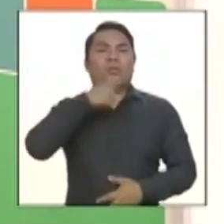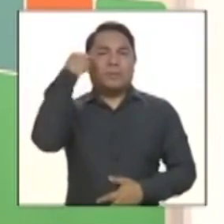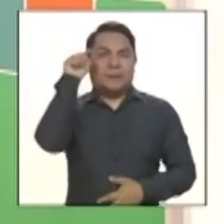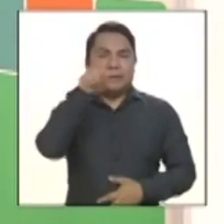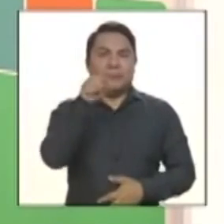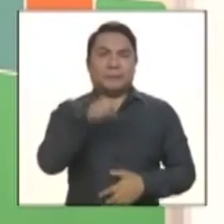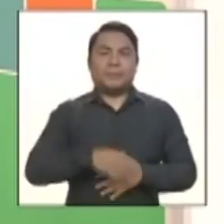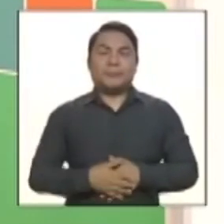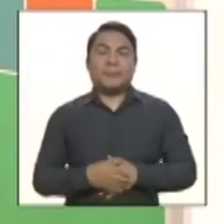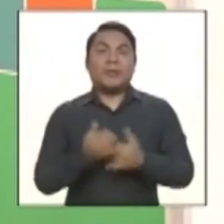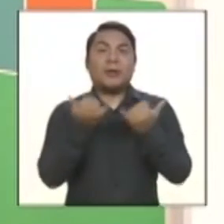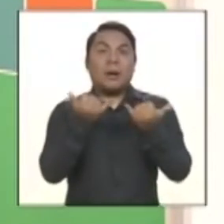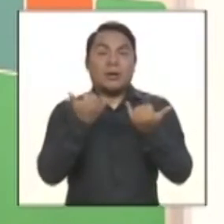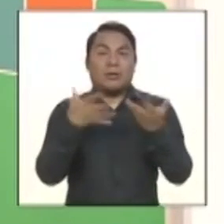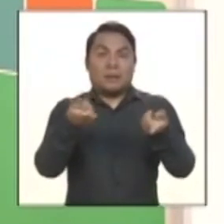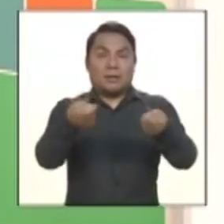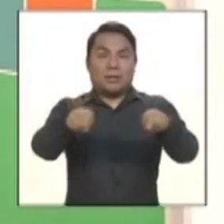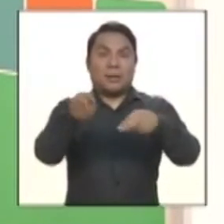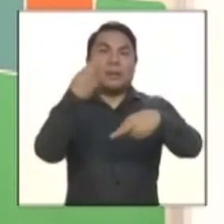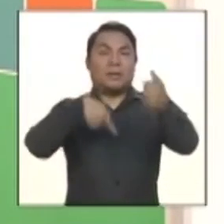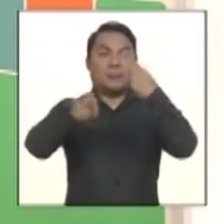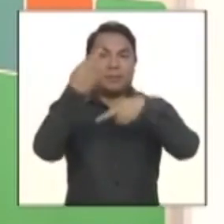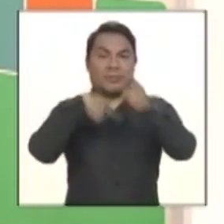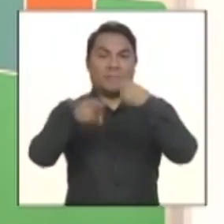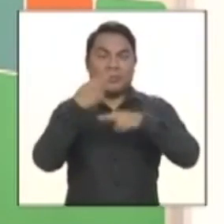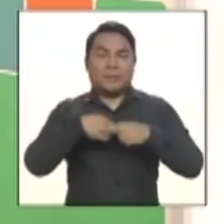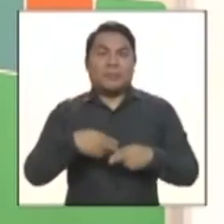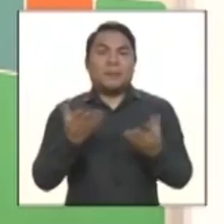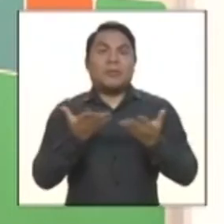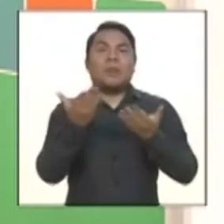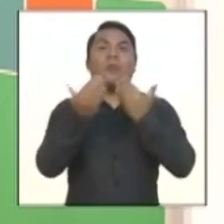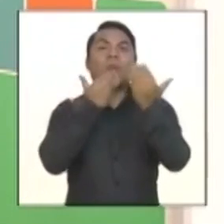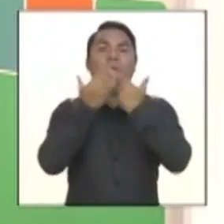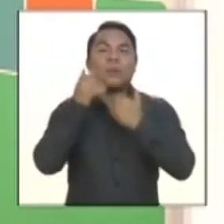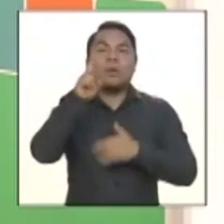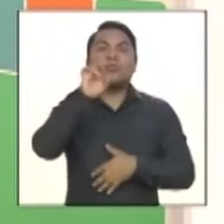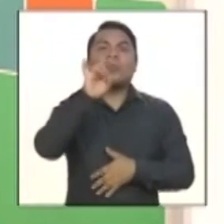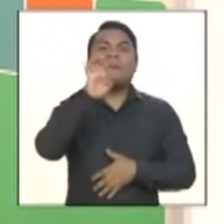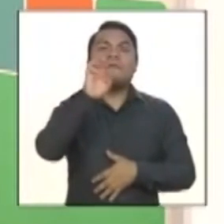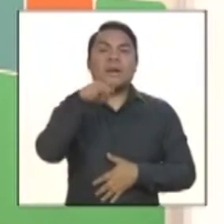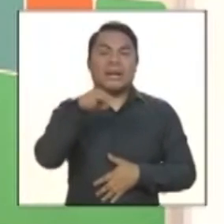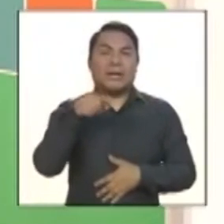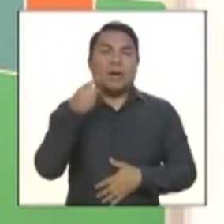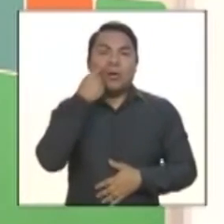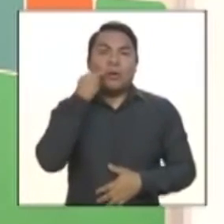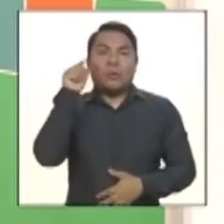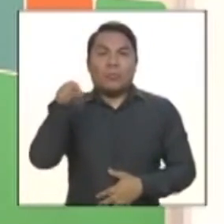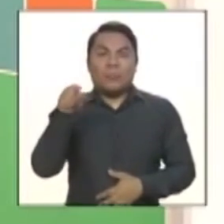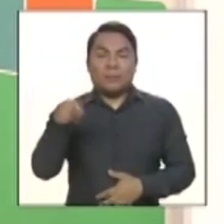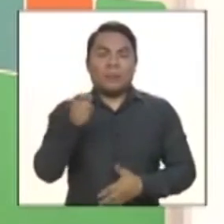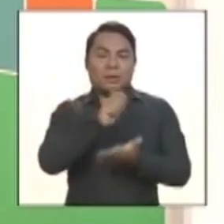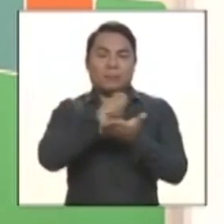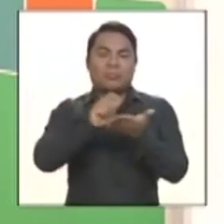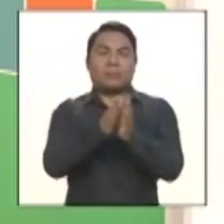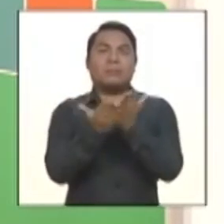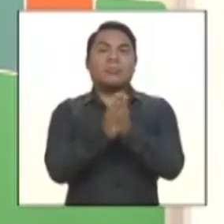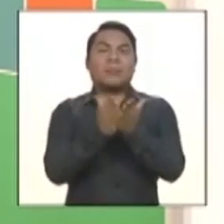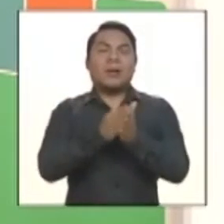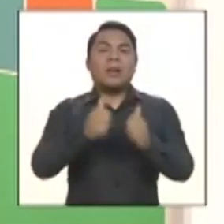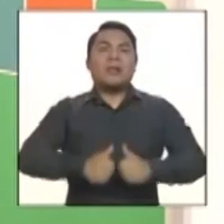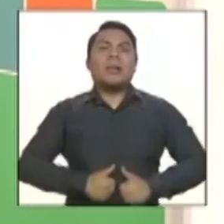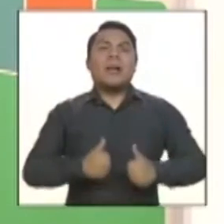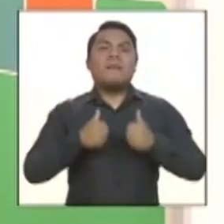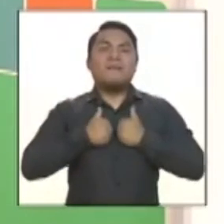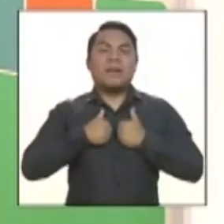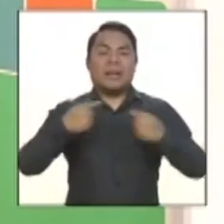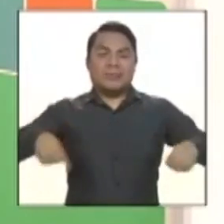también de ti. Ahora vamos a una pausa y al regresar estaremos conversando con Rubén Rivera Flores. Él es autor del libro La Vida